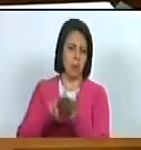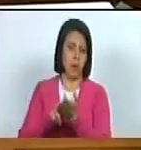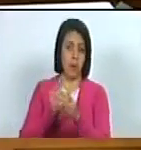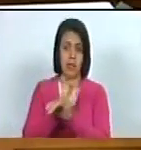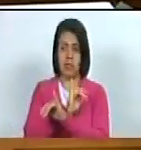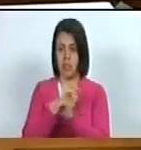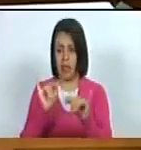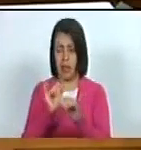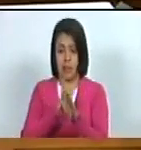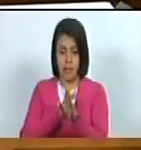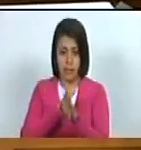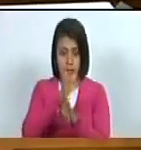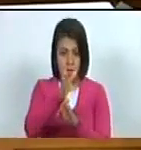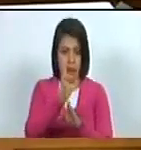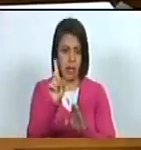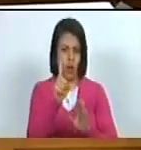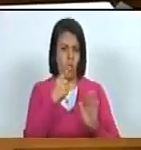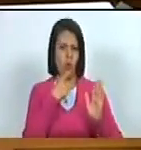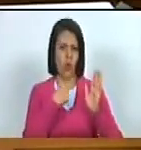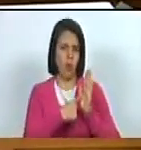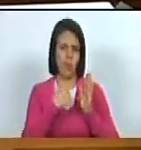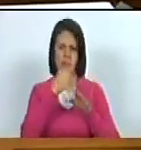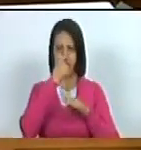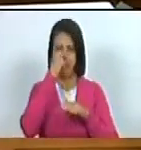no se sigue y no se cumple